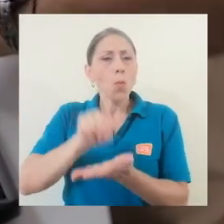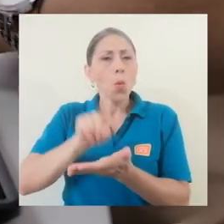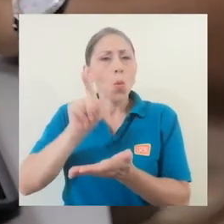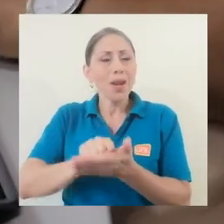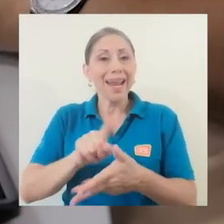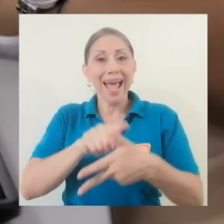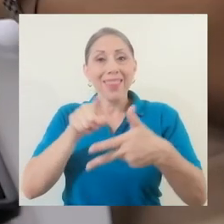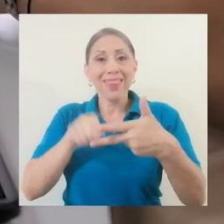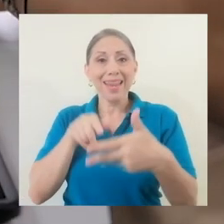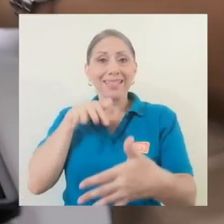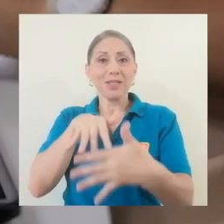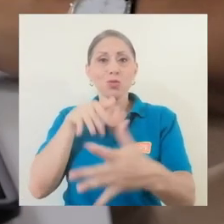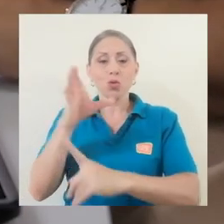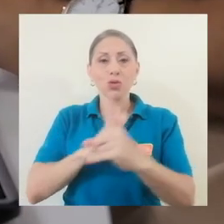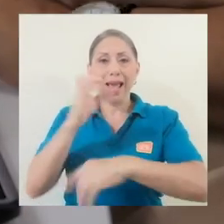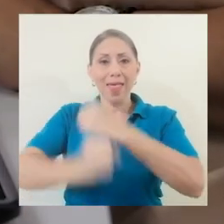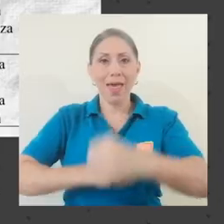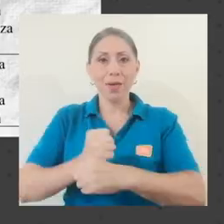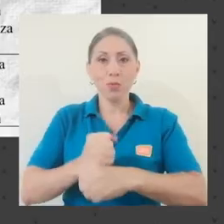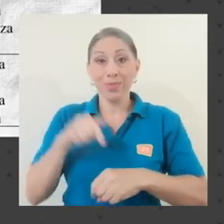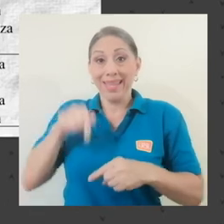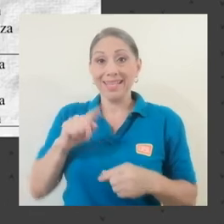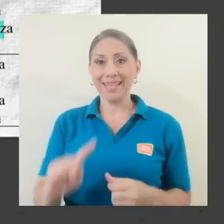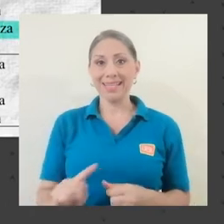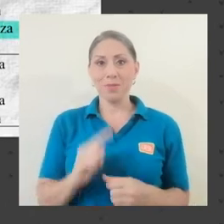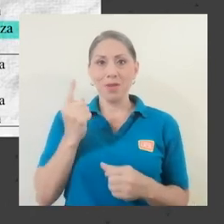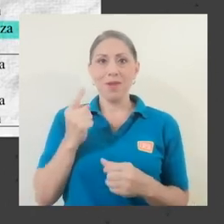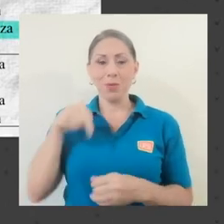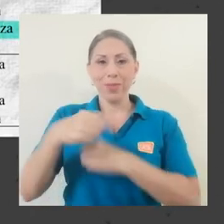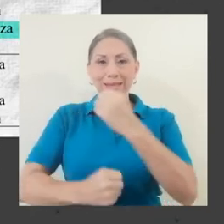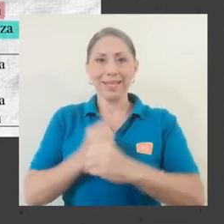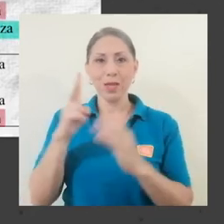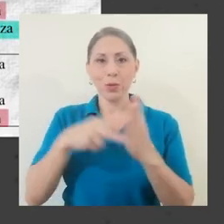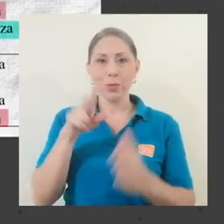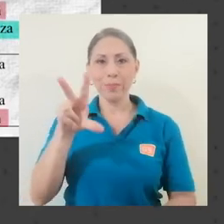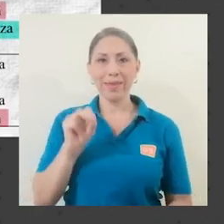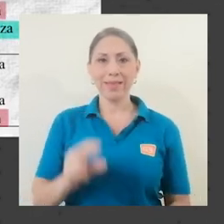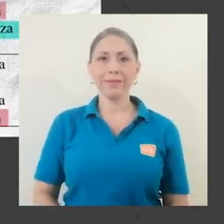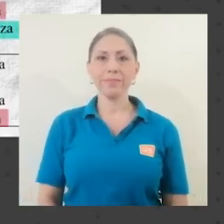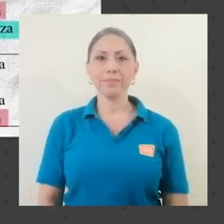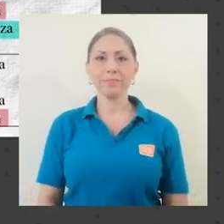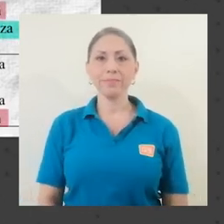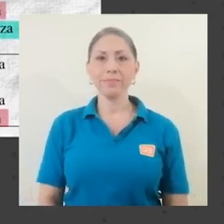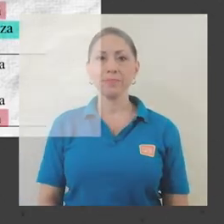publica tres estudios por año. Este es el primero del 2020.